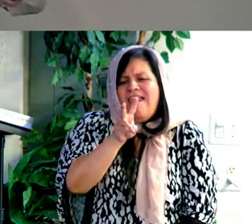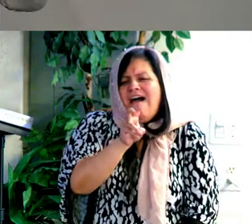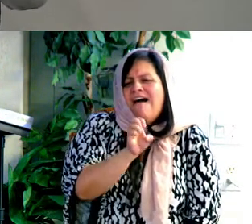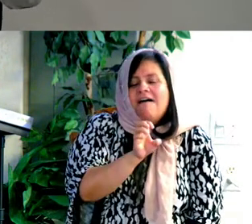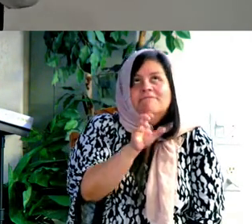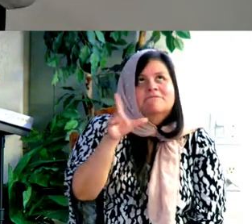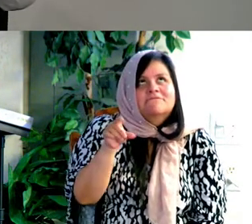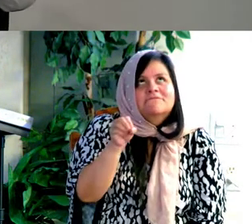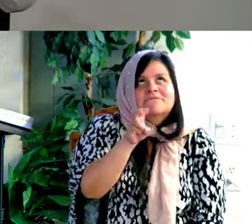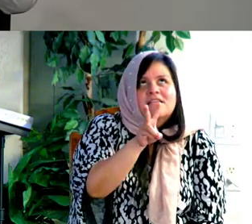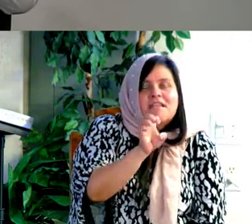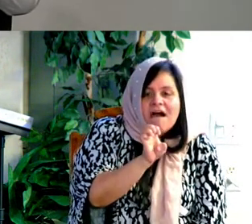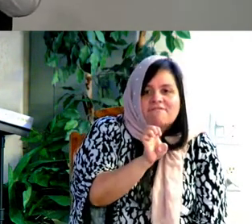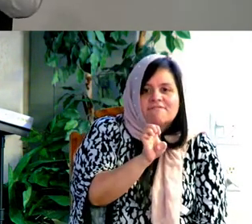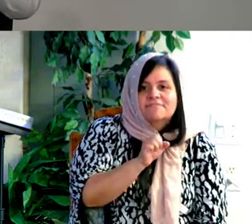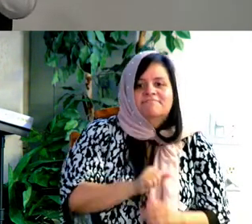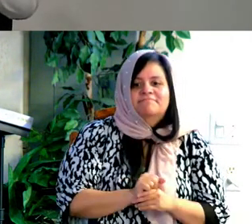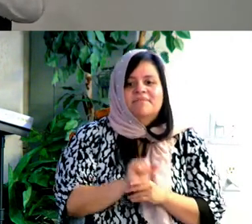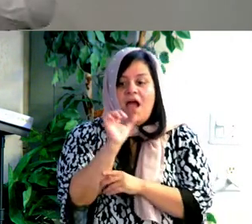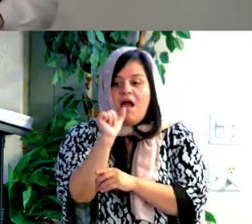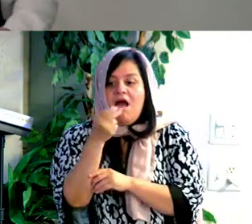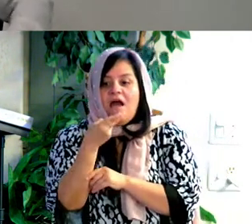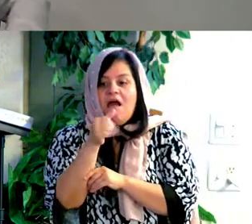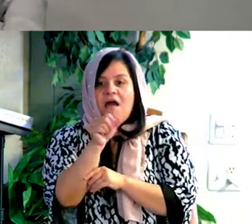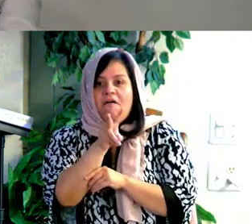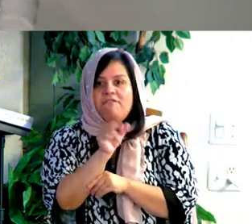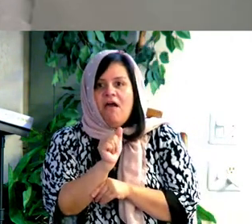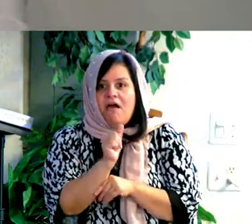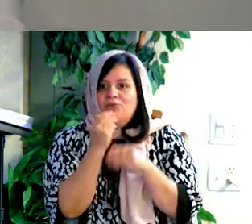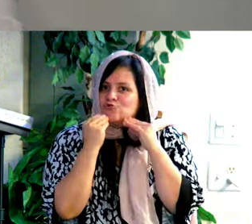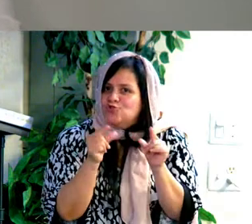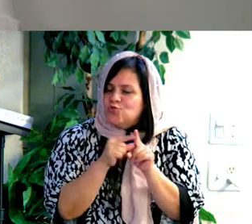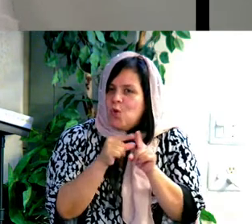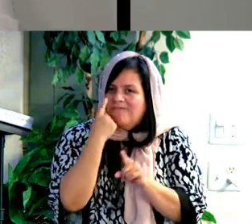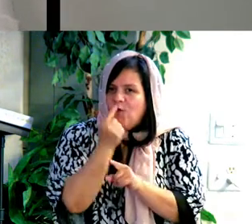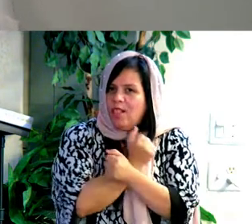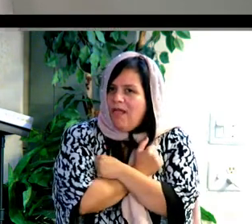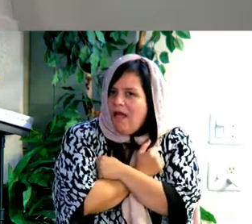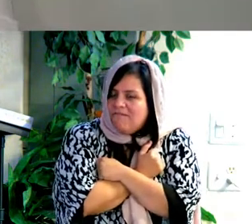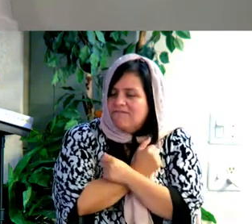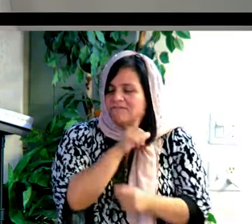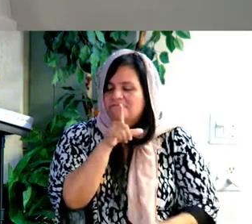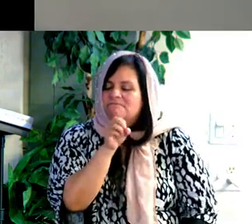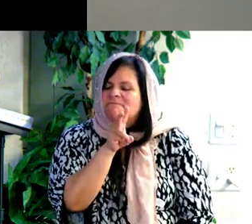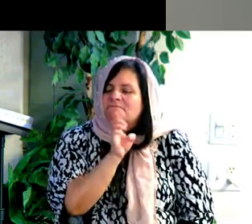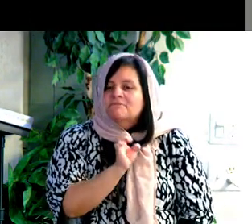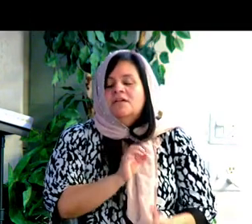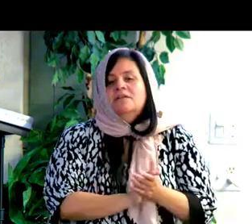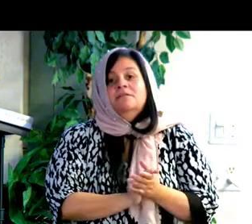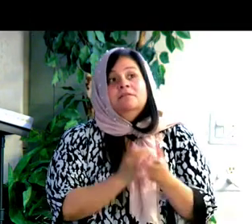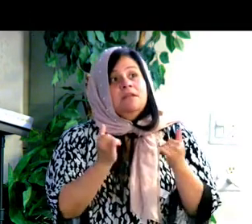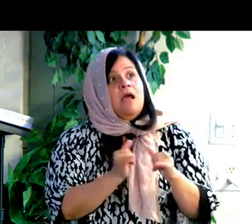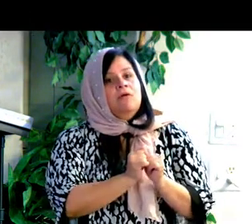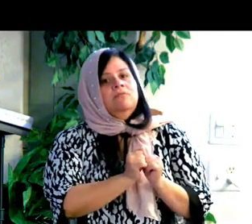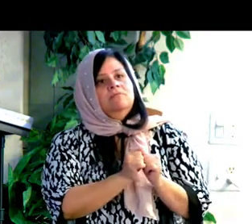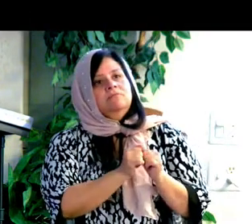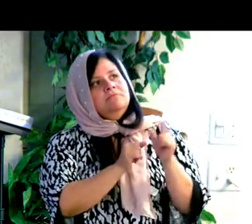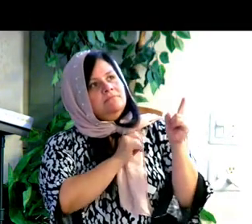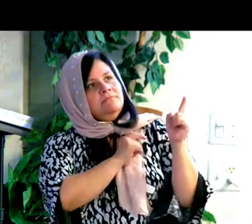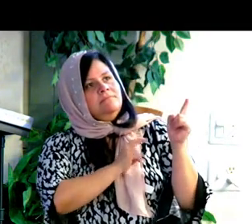the link to creation. Entonces, tu amor está vinculado con la creación. And so,